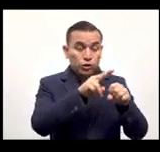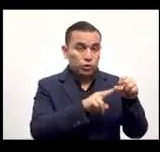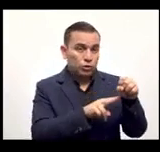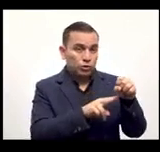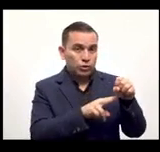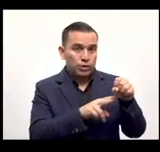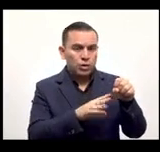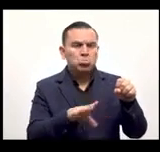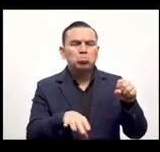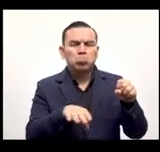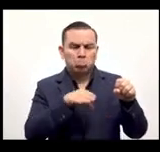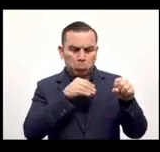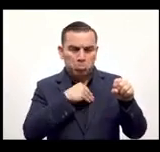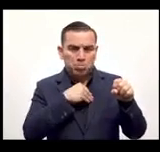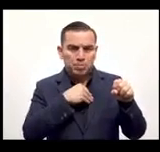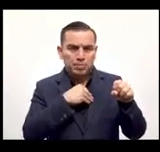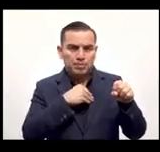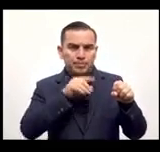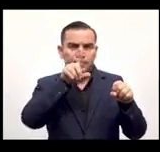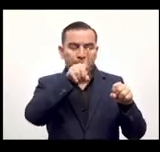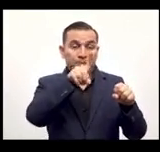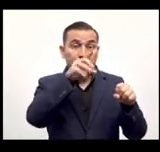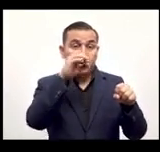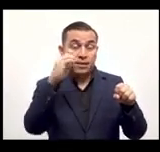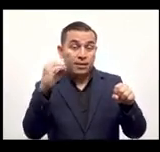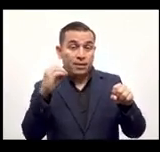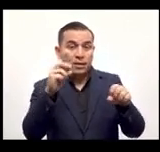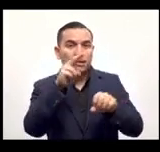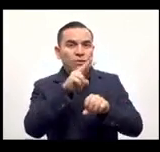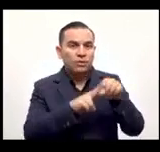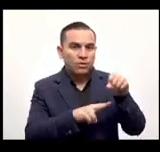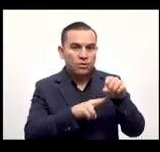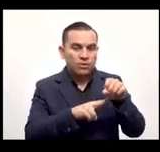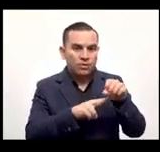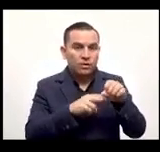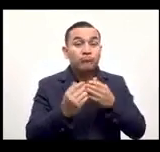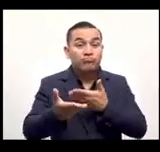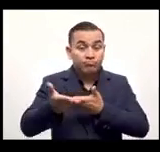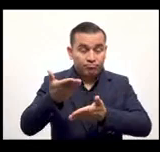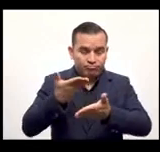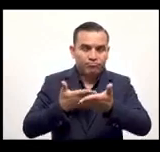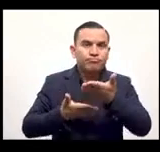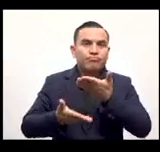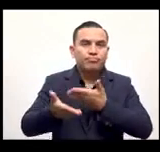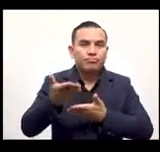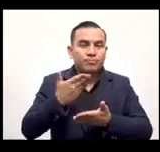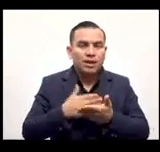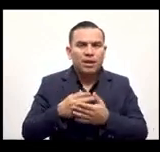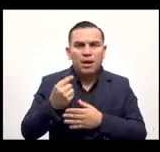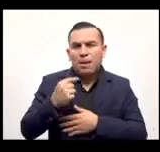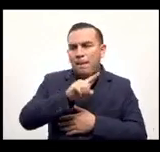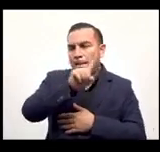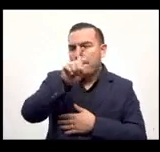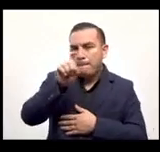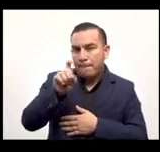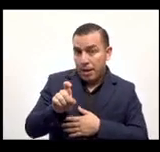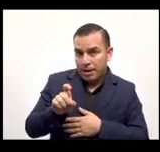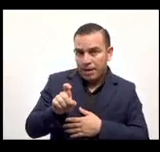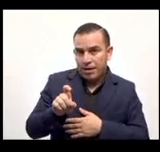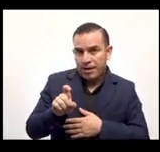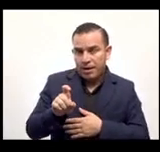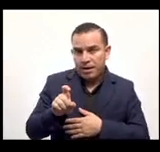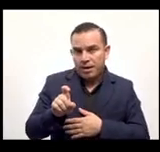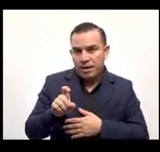en dólares y él va a recibir los 100 dólares de la persona que le hace esa transacción y le pregunta